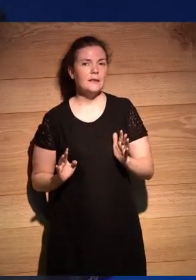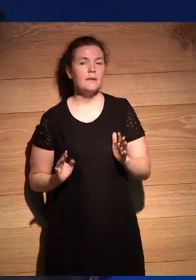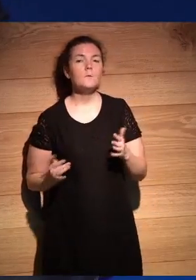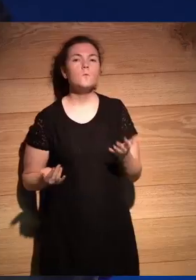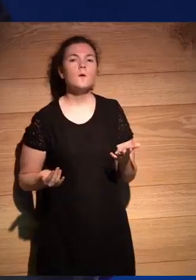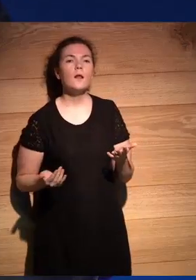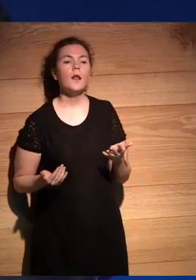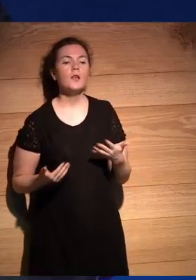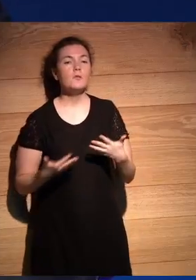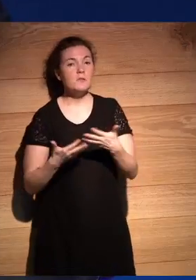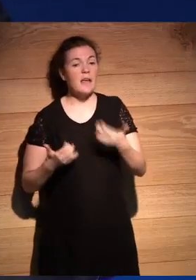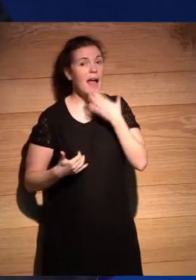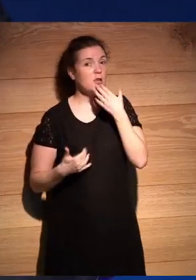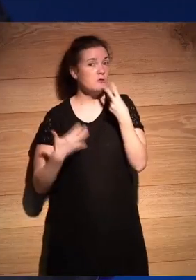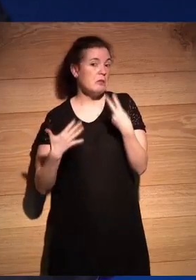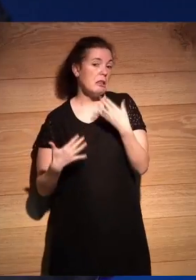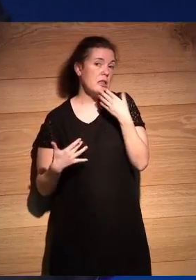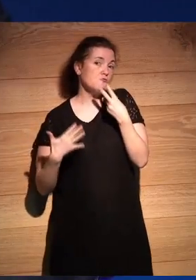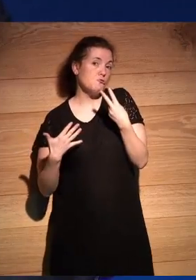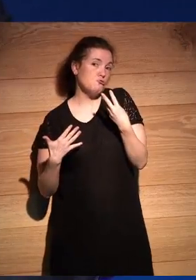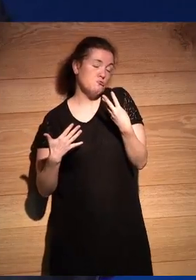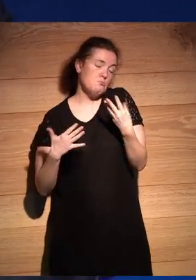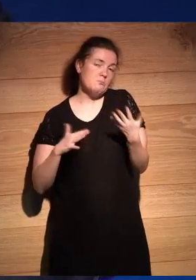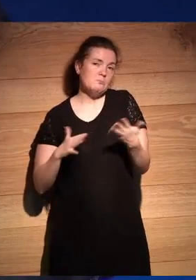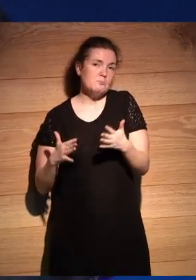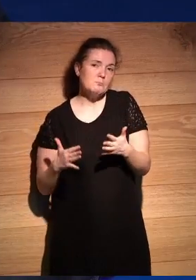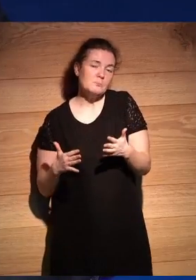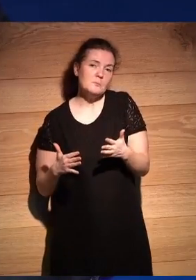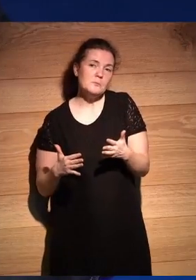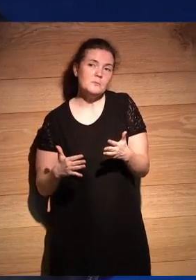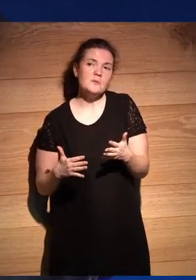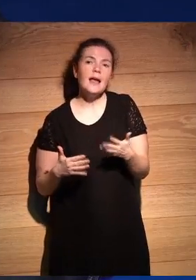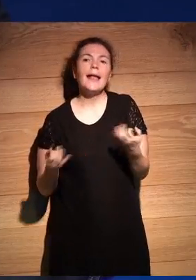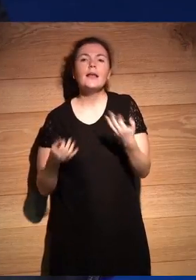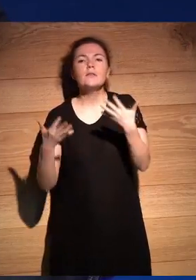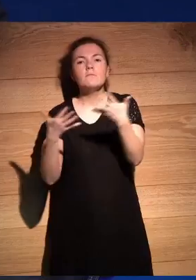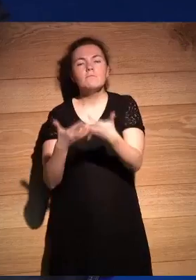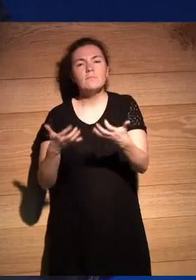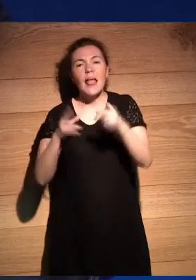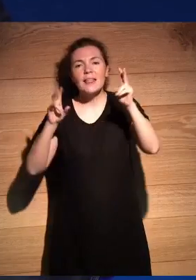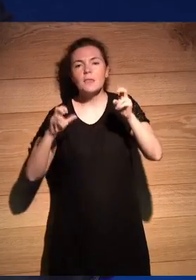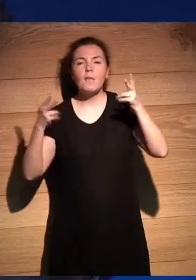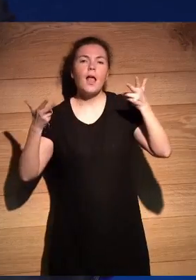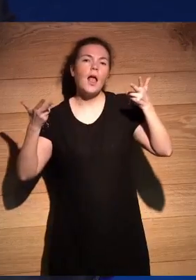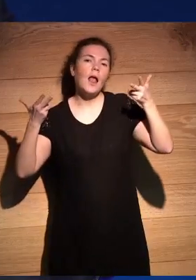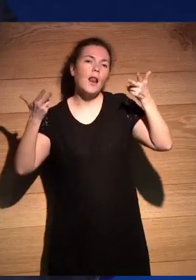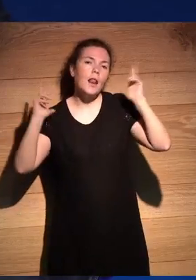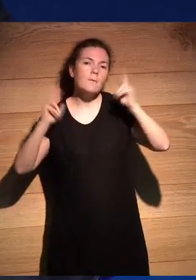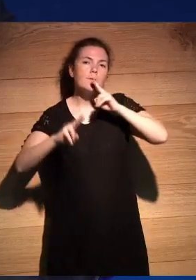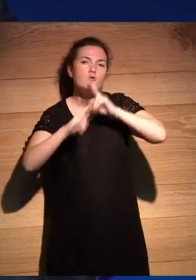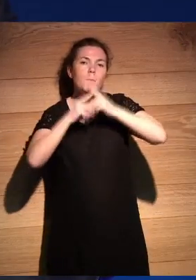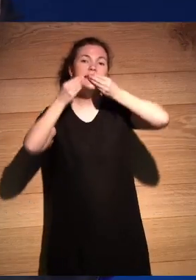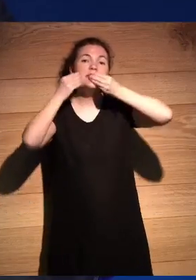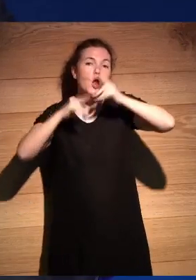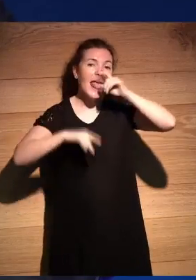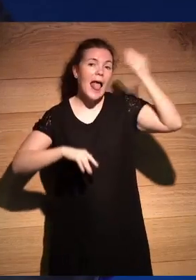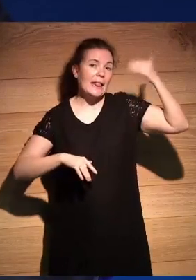escrito a los 7 8 años es un era una composición tema libre que se llamaba historia